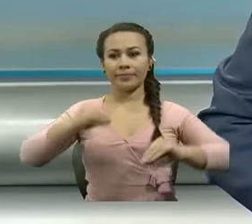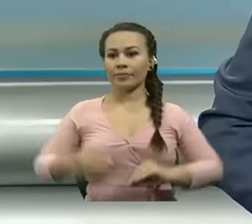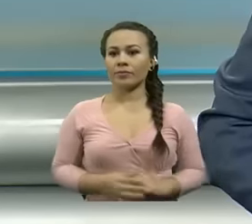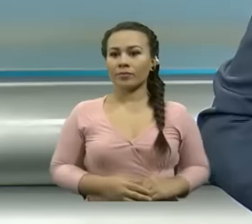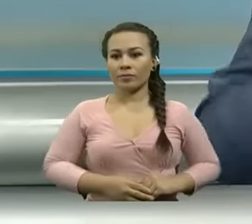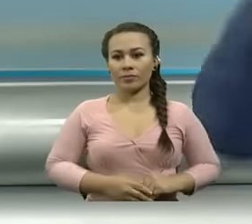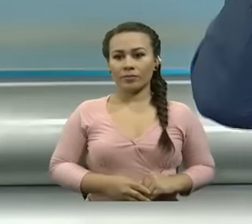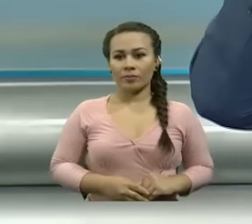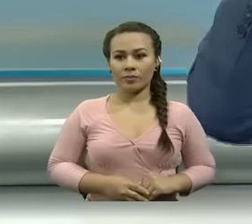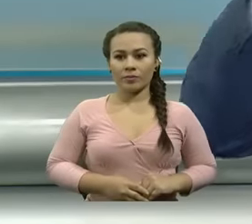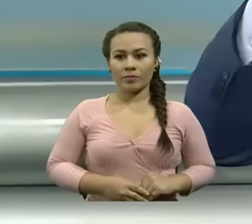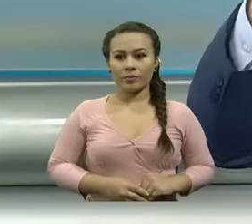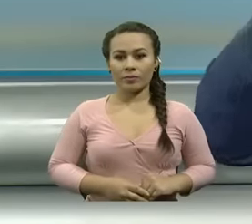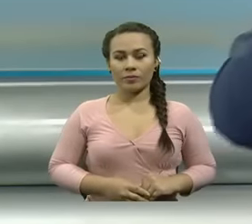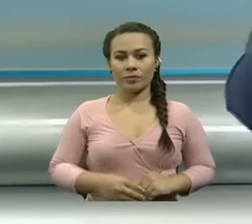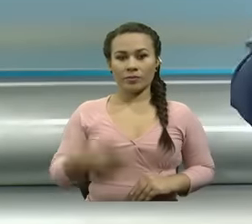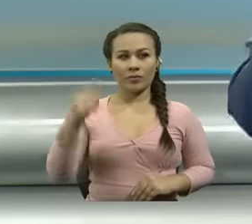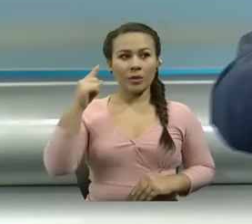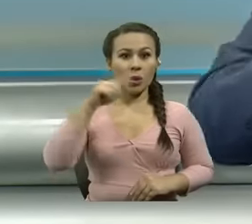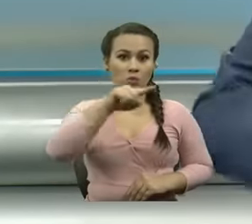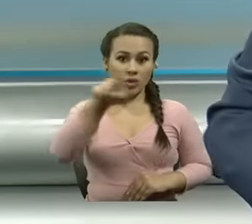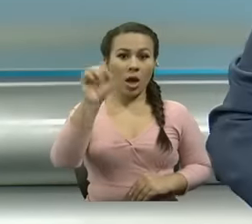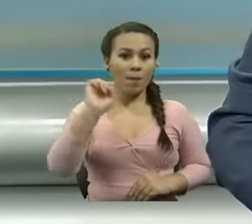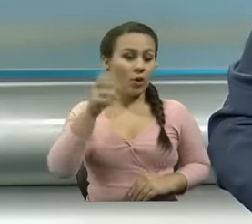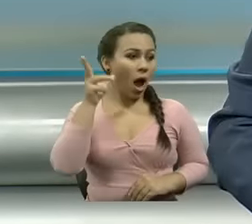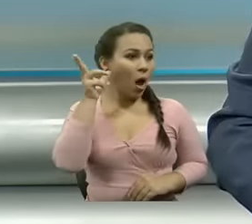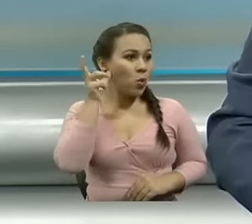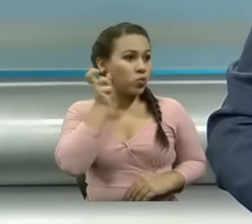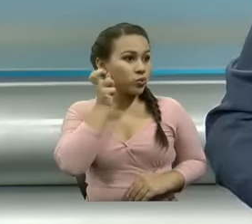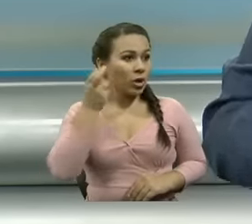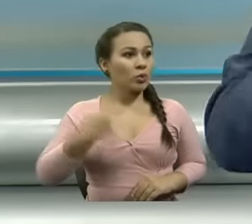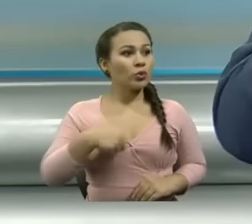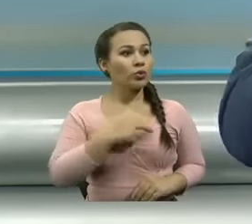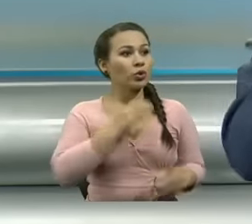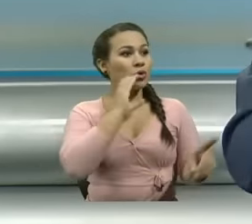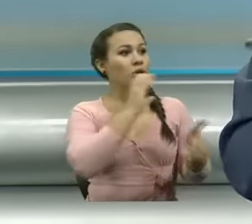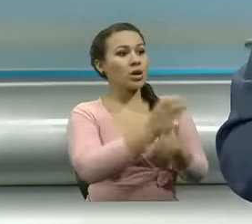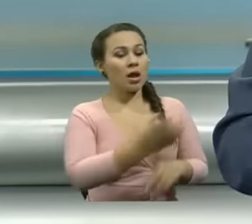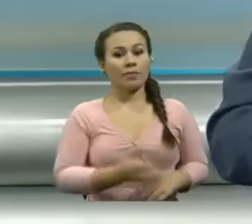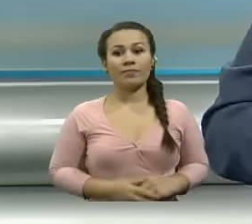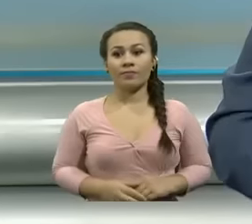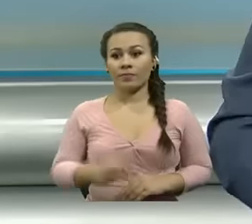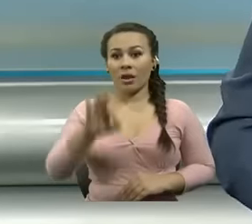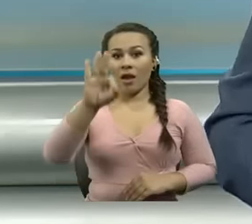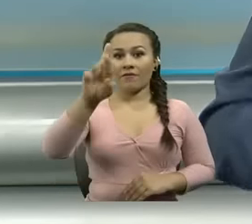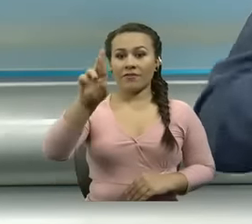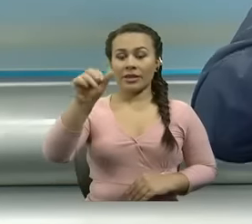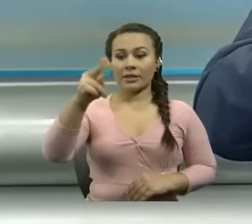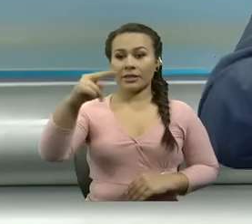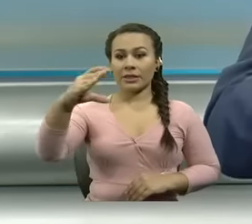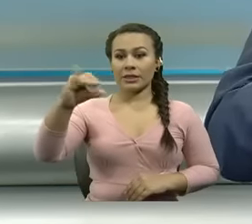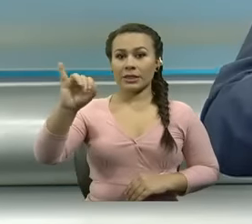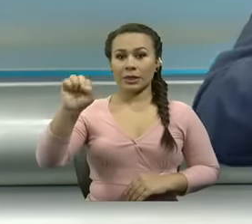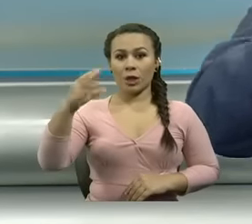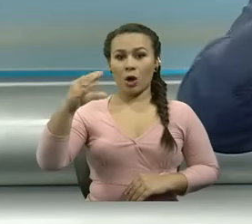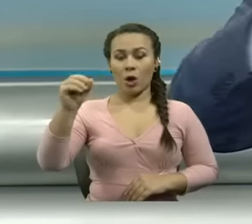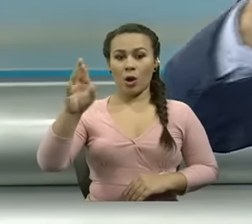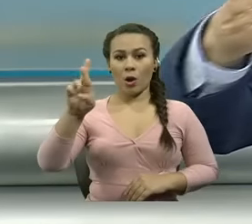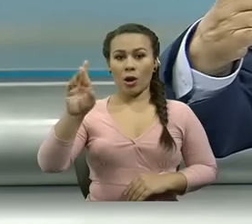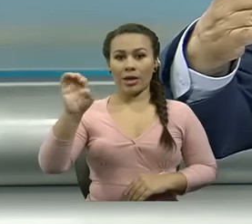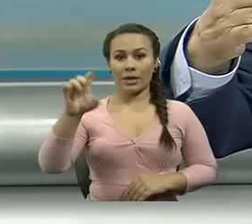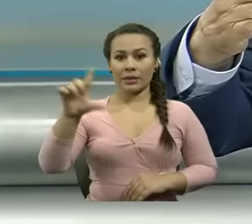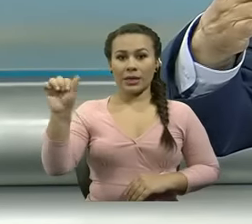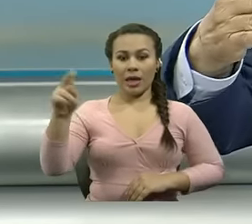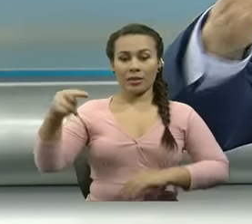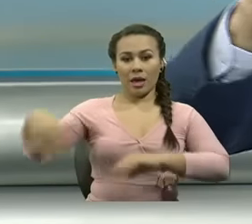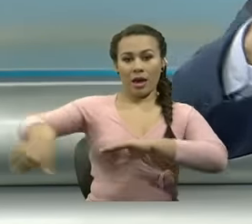del del sentido auditivo de ustedes señores de la eléctrica francisco y orellana a partir de